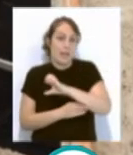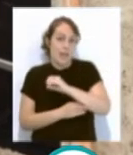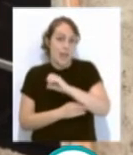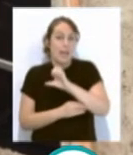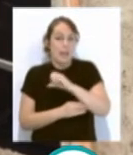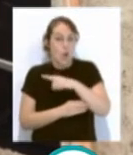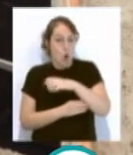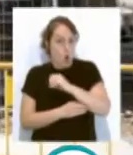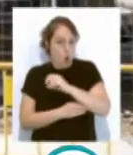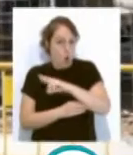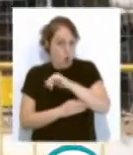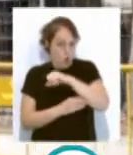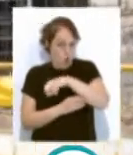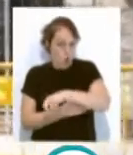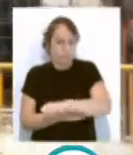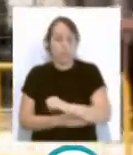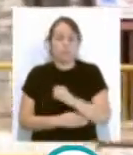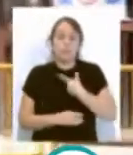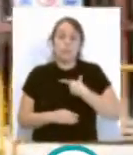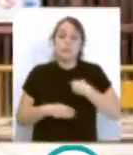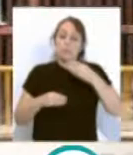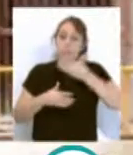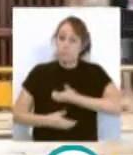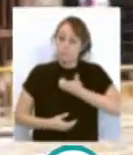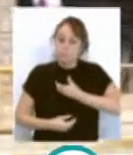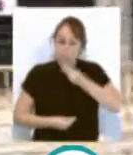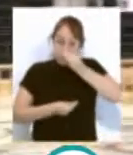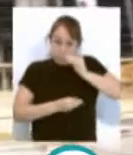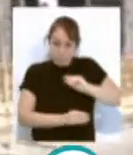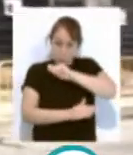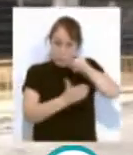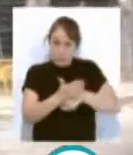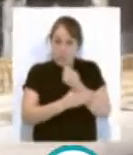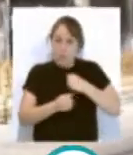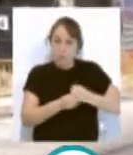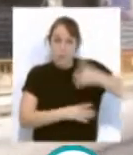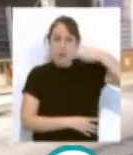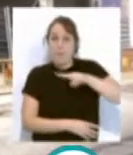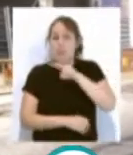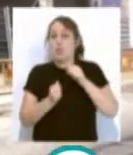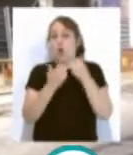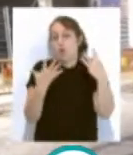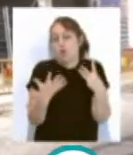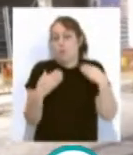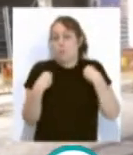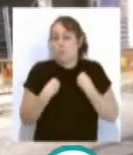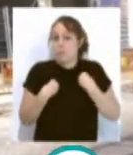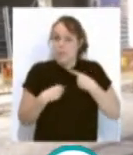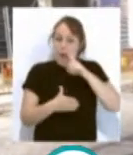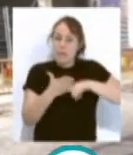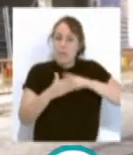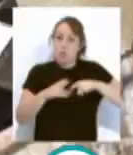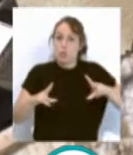adjudicación del contrato. El proyecto de 28 viviendas de alquiler social es pionero en Europa y cuenta con la